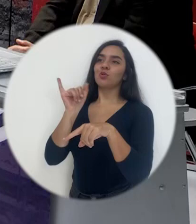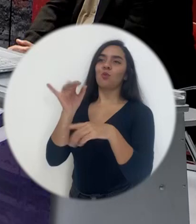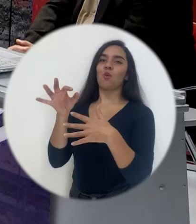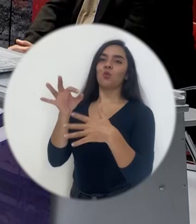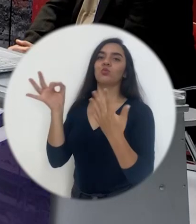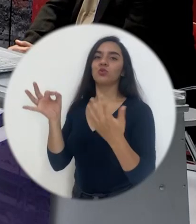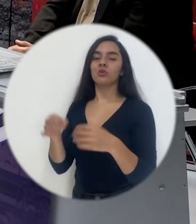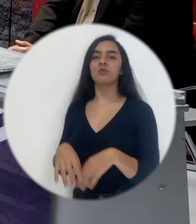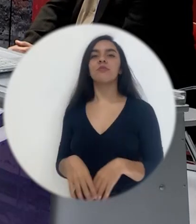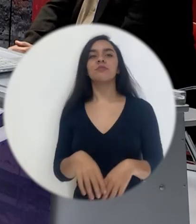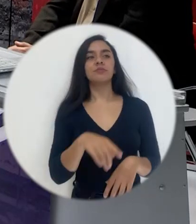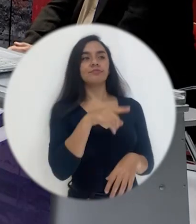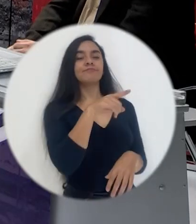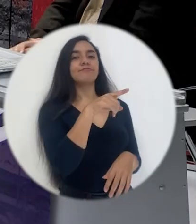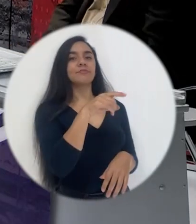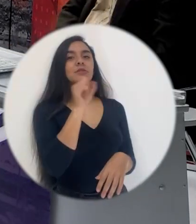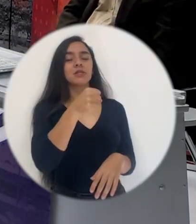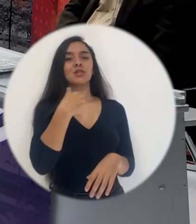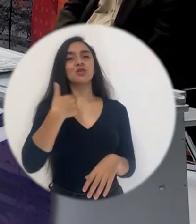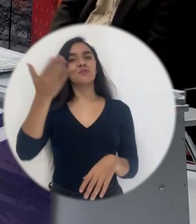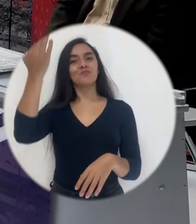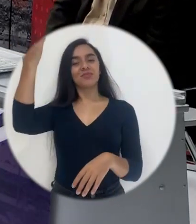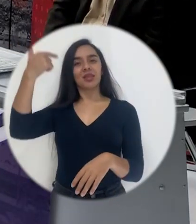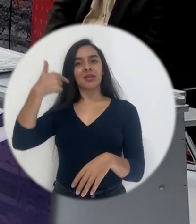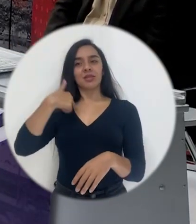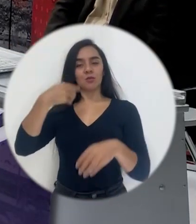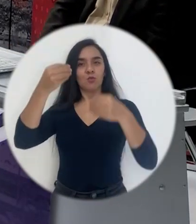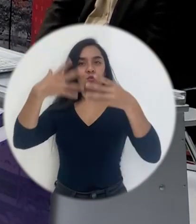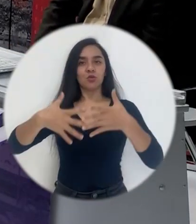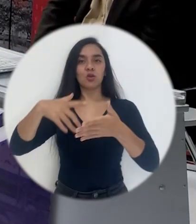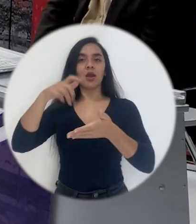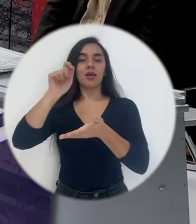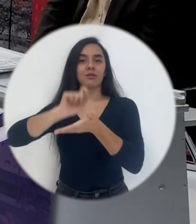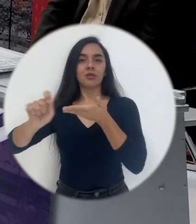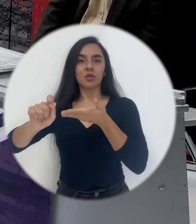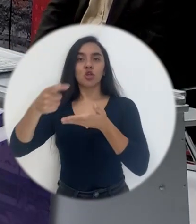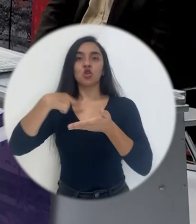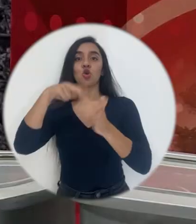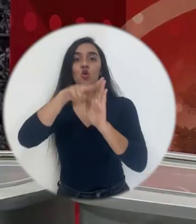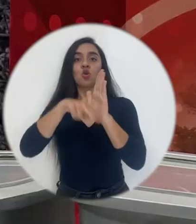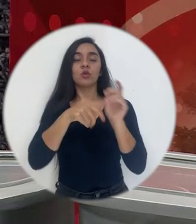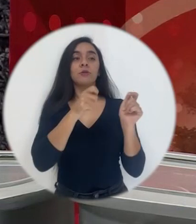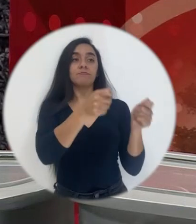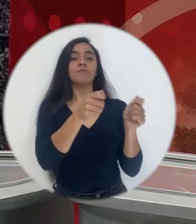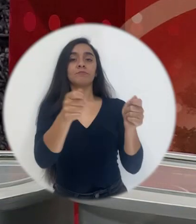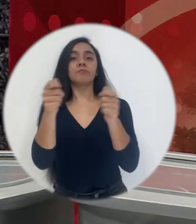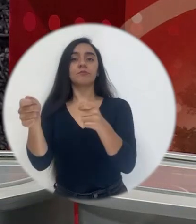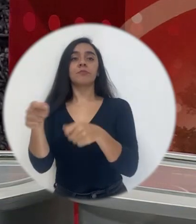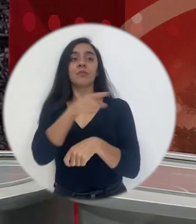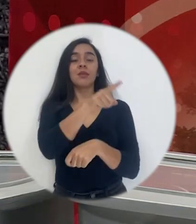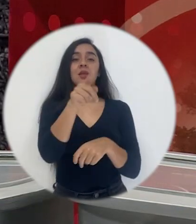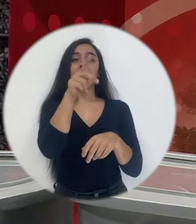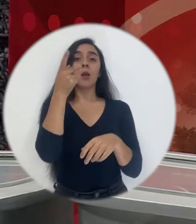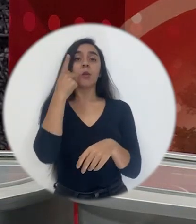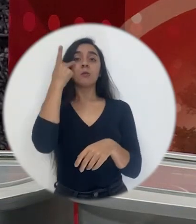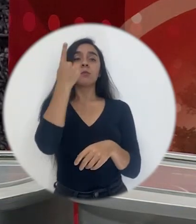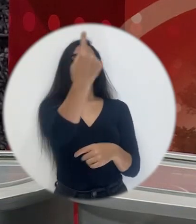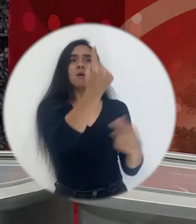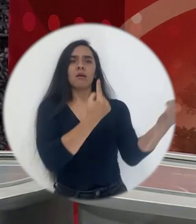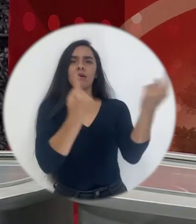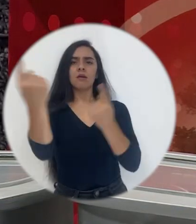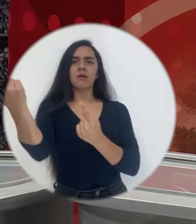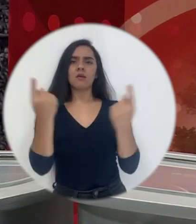es interesante porque cuando fui maestra de primaria y entregaba notas y muchos de los papás